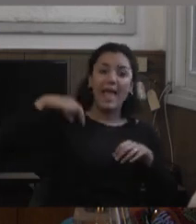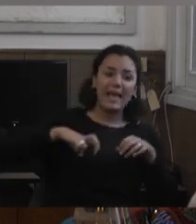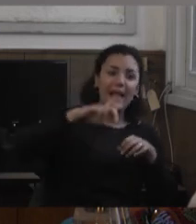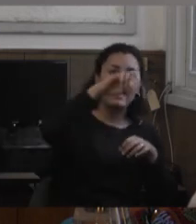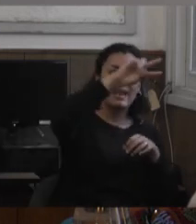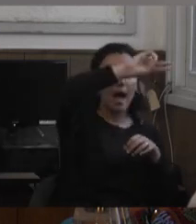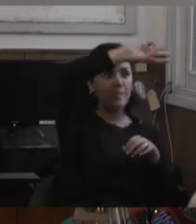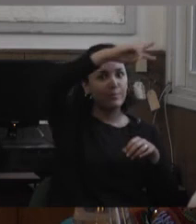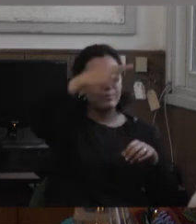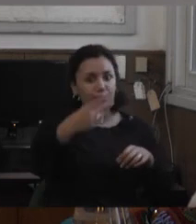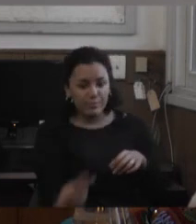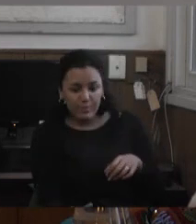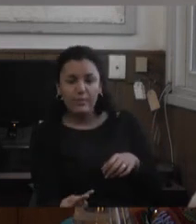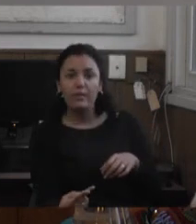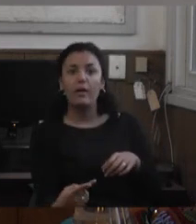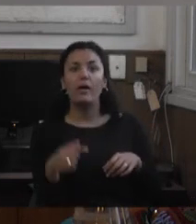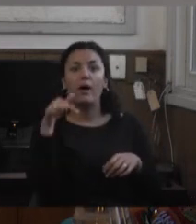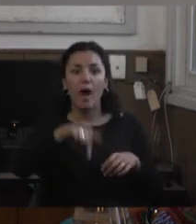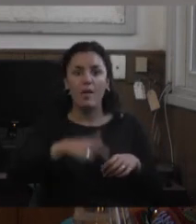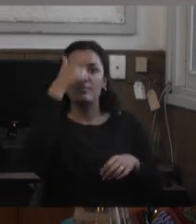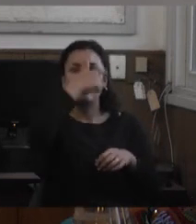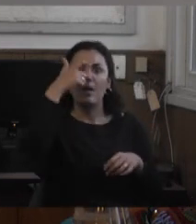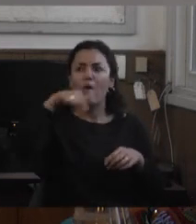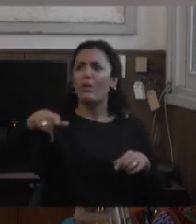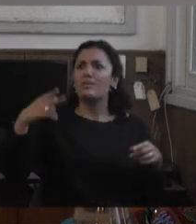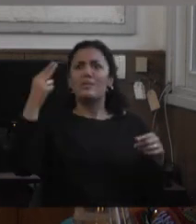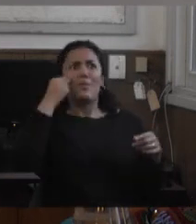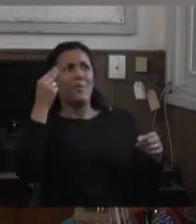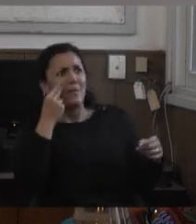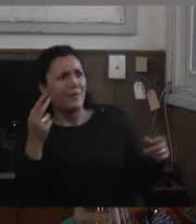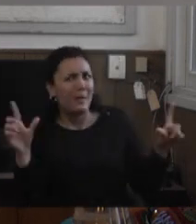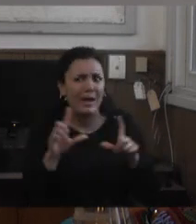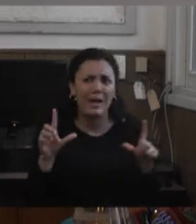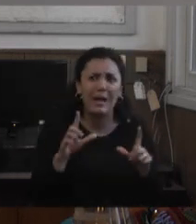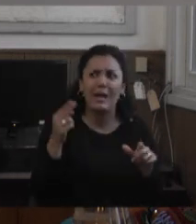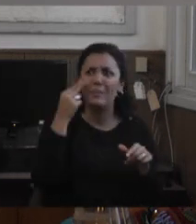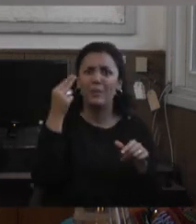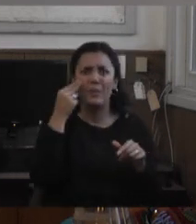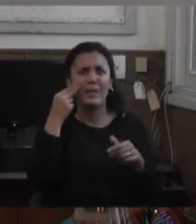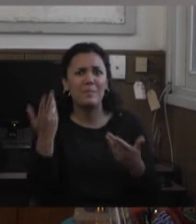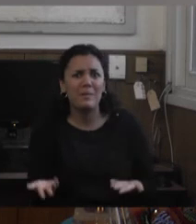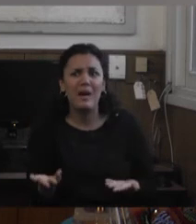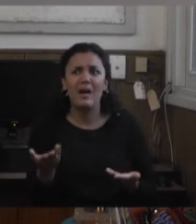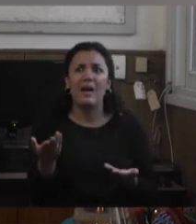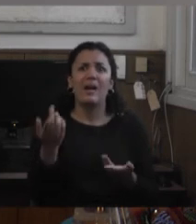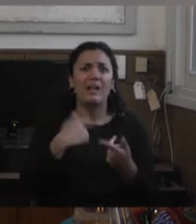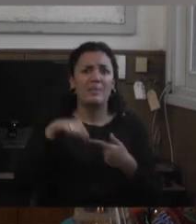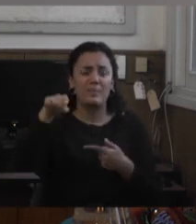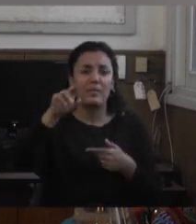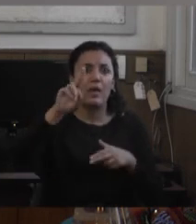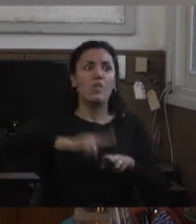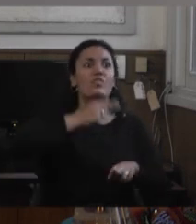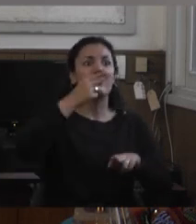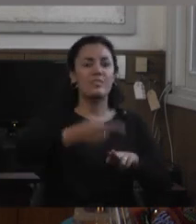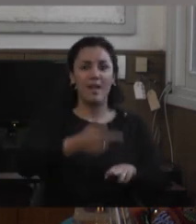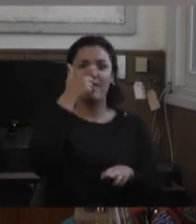ciego era el drama de la telenovela hasta que volvía a ver es decir siempre la discapacidad estuvo asociada a lo dramático a lo trágico